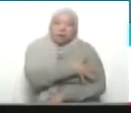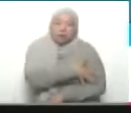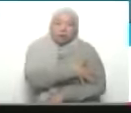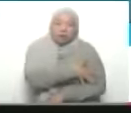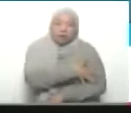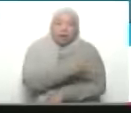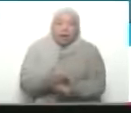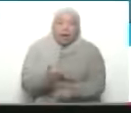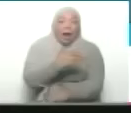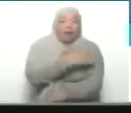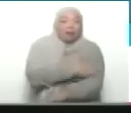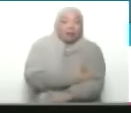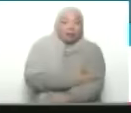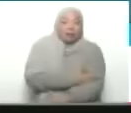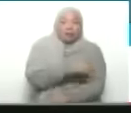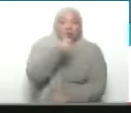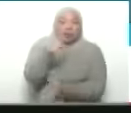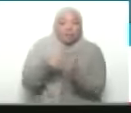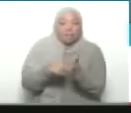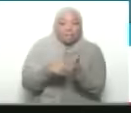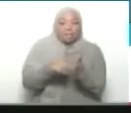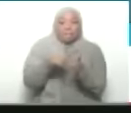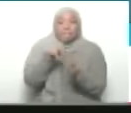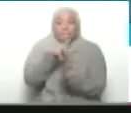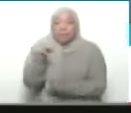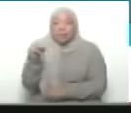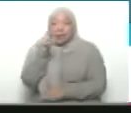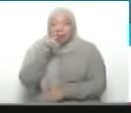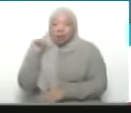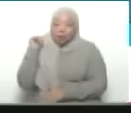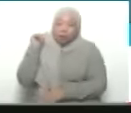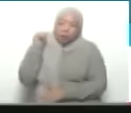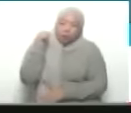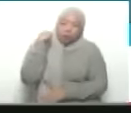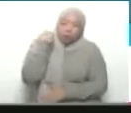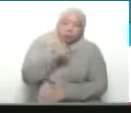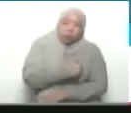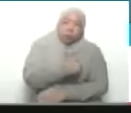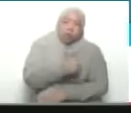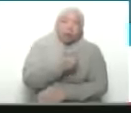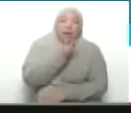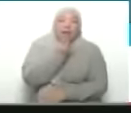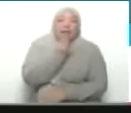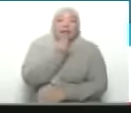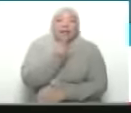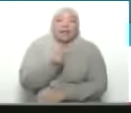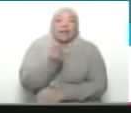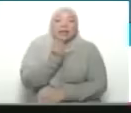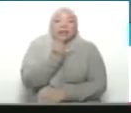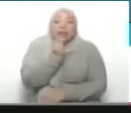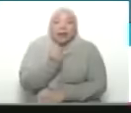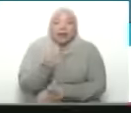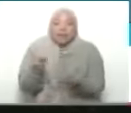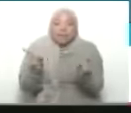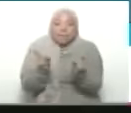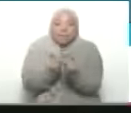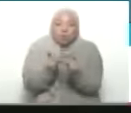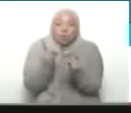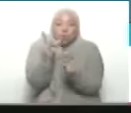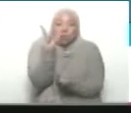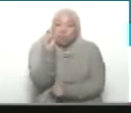de lo que fue Palestina durante miles de años y como lo fueron reduciendo a la nada